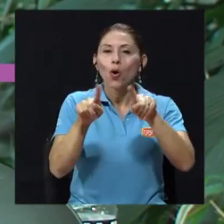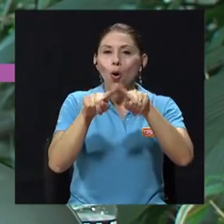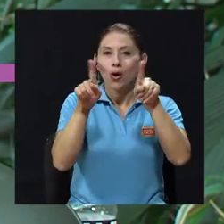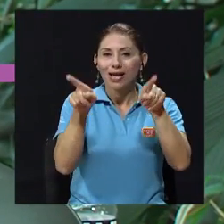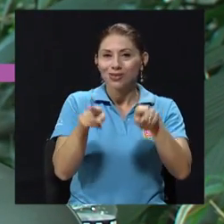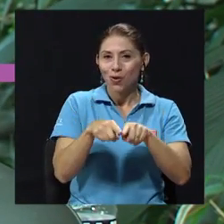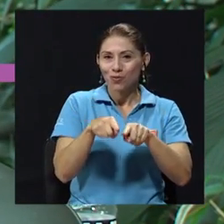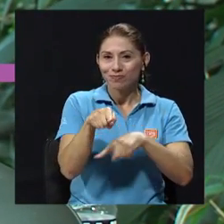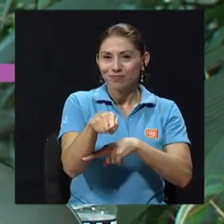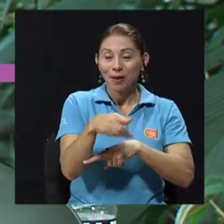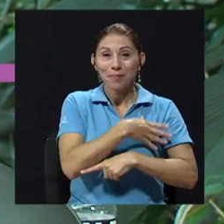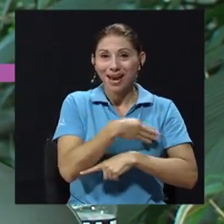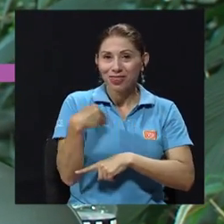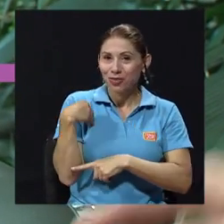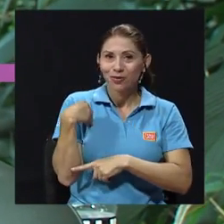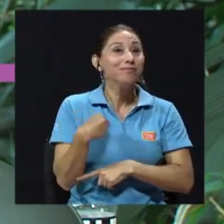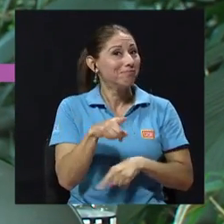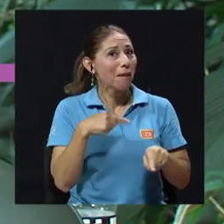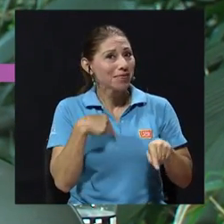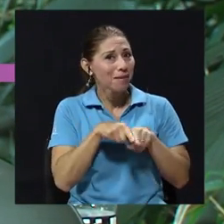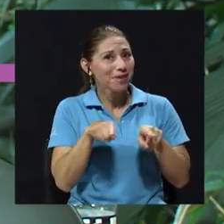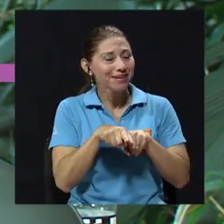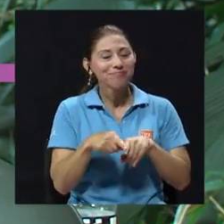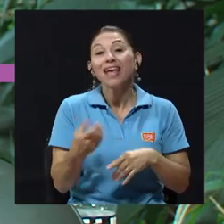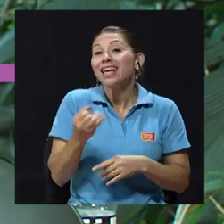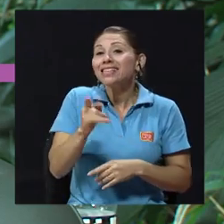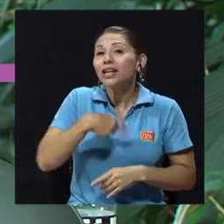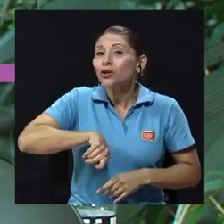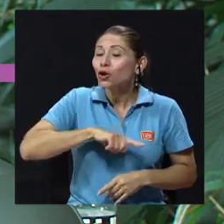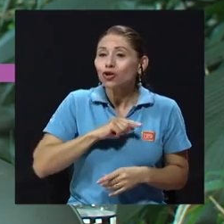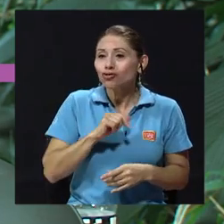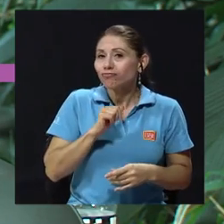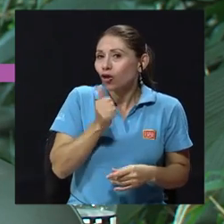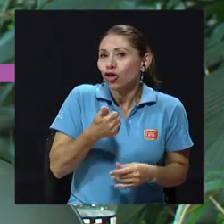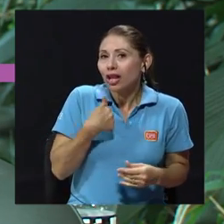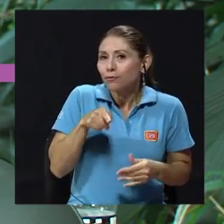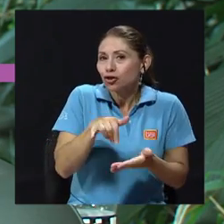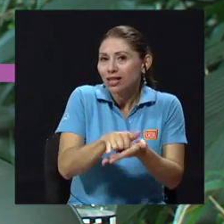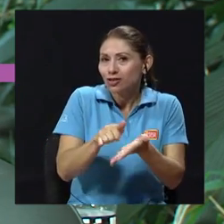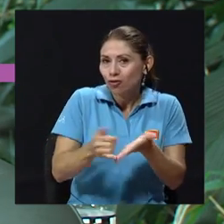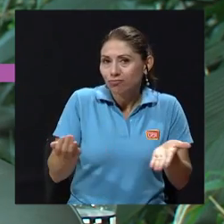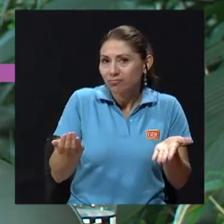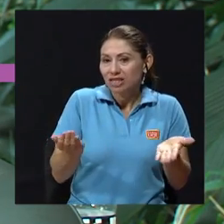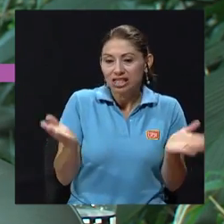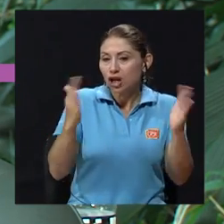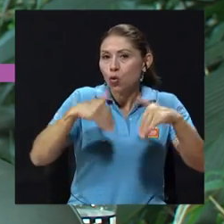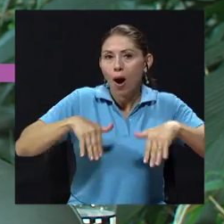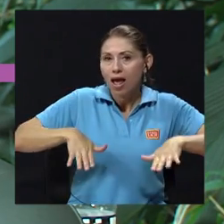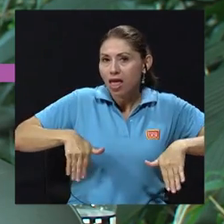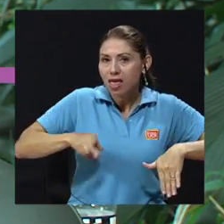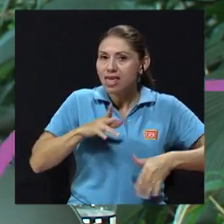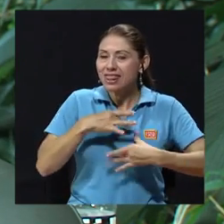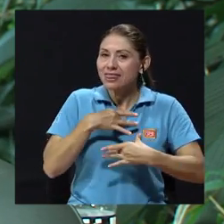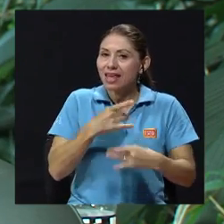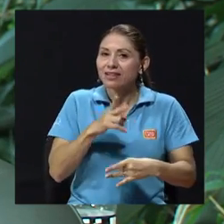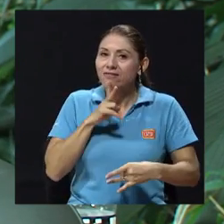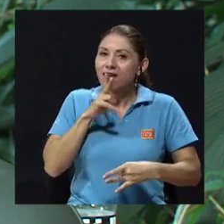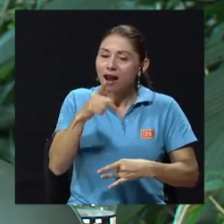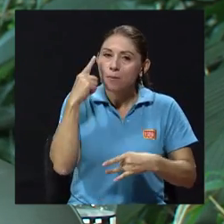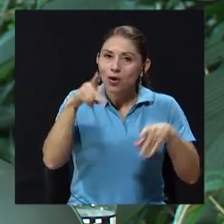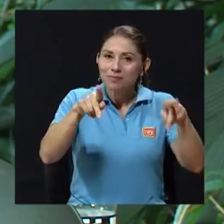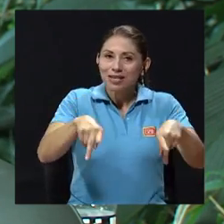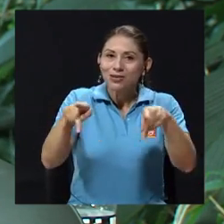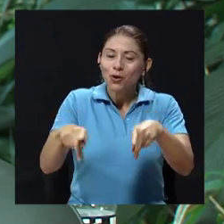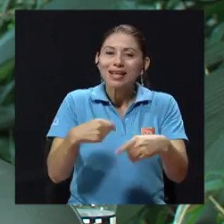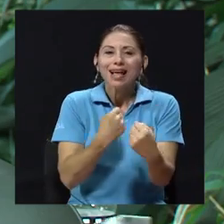encantó, porque si no tenemos eso, si no tenemos un interés real por las personas,